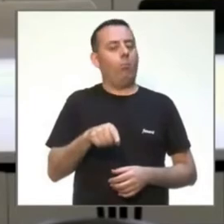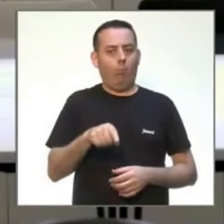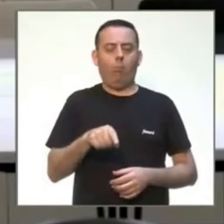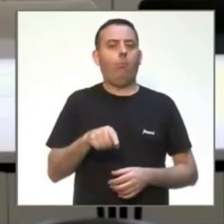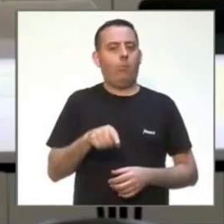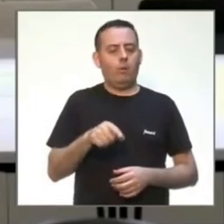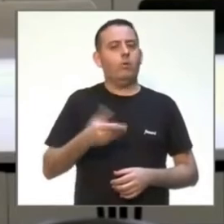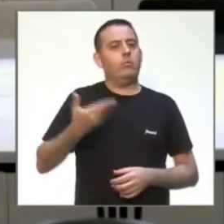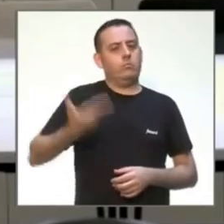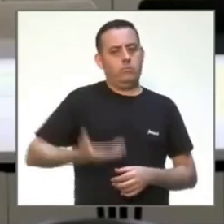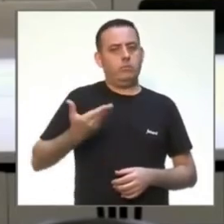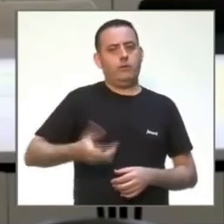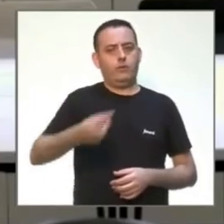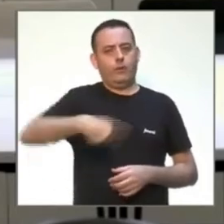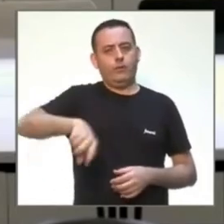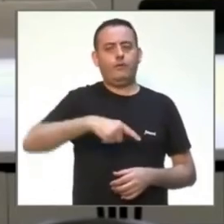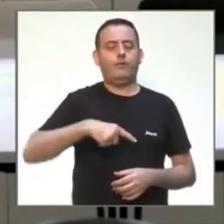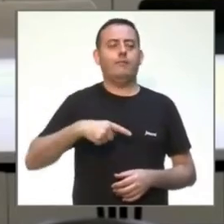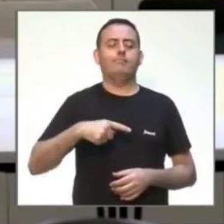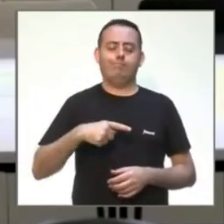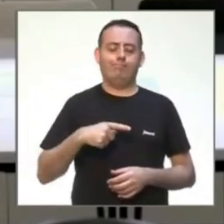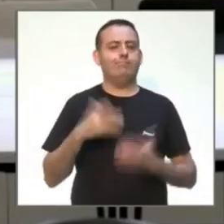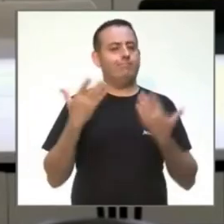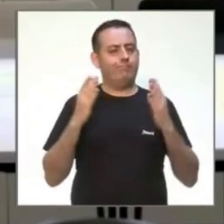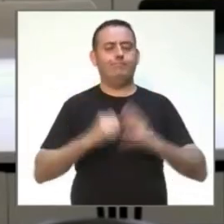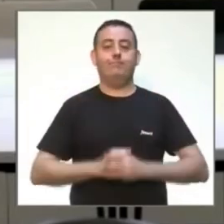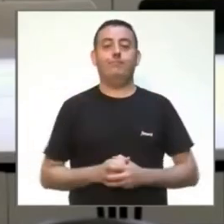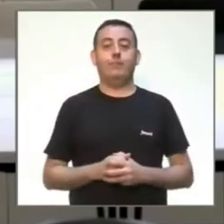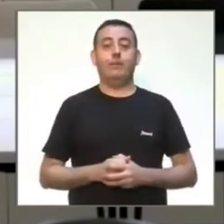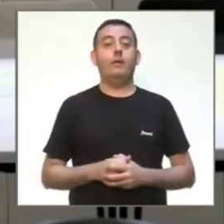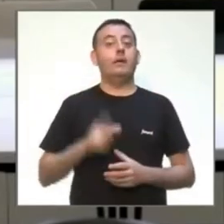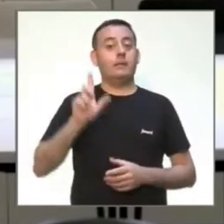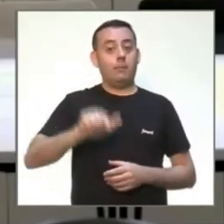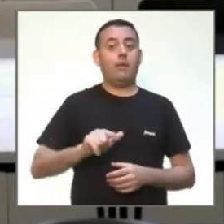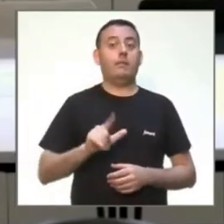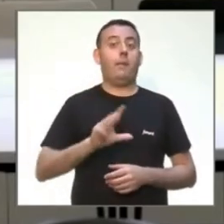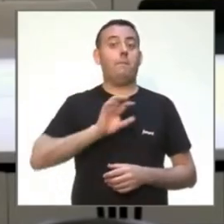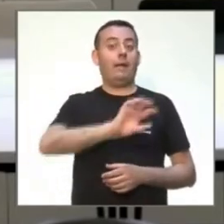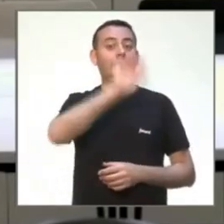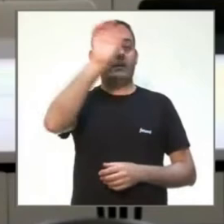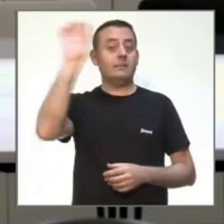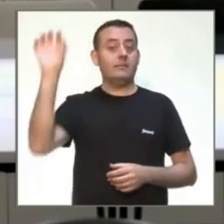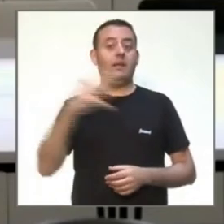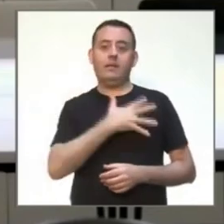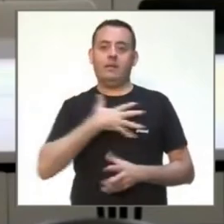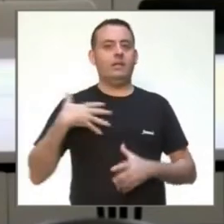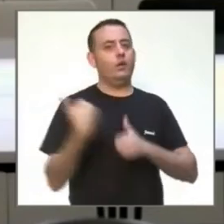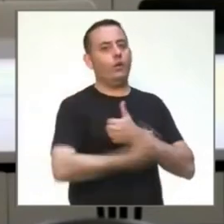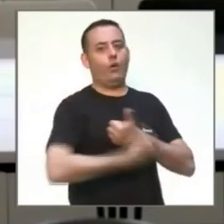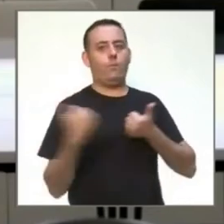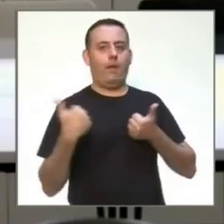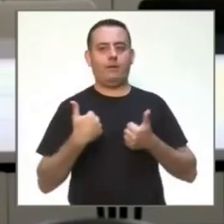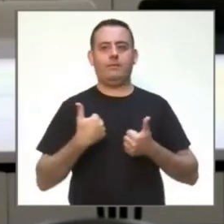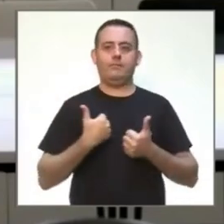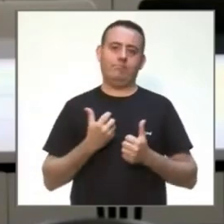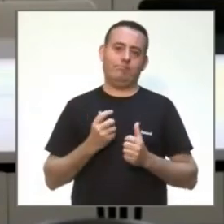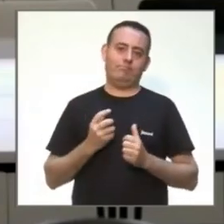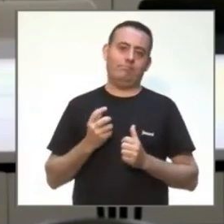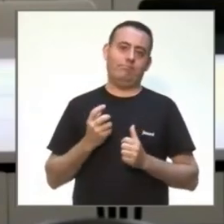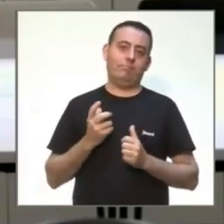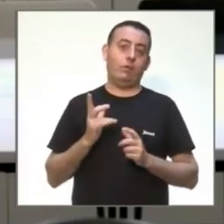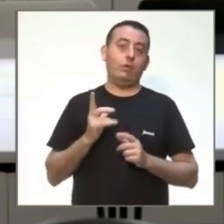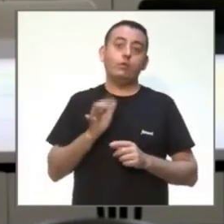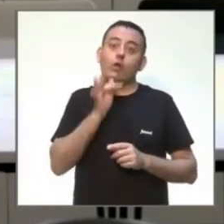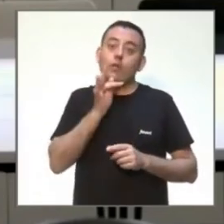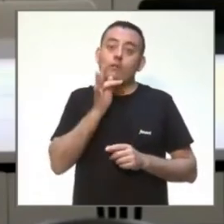implantar en bastantes países, pero a nivel operativo yo la verdad es que todavía no conozco ningún otro ejemplo. Así que